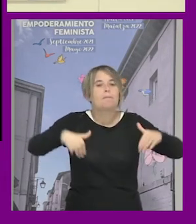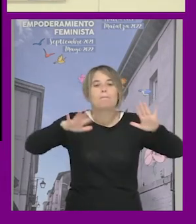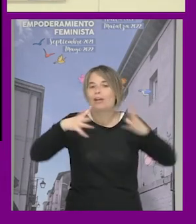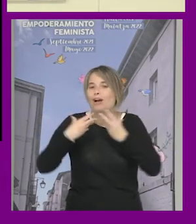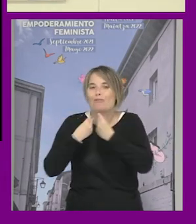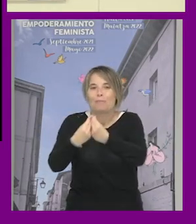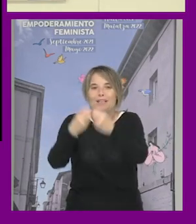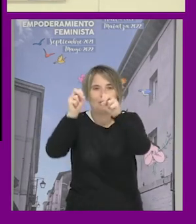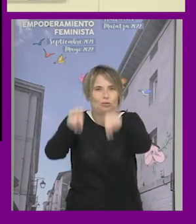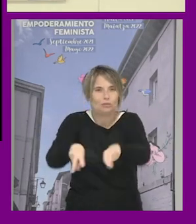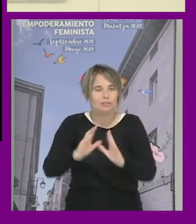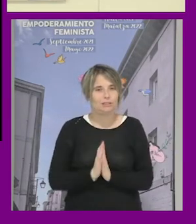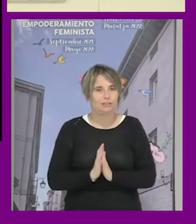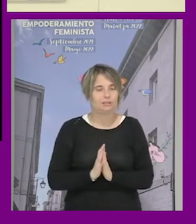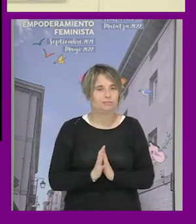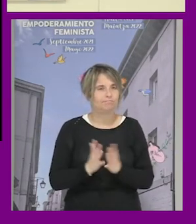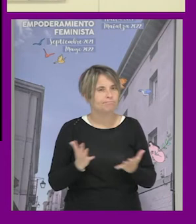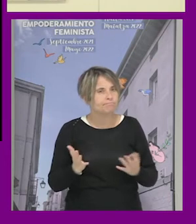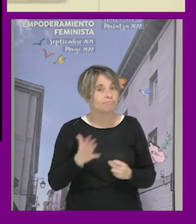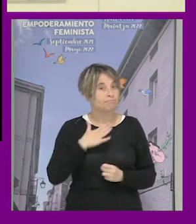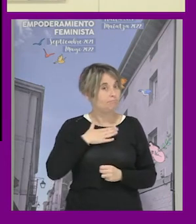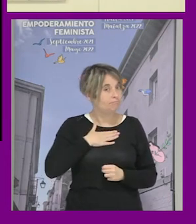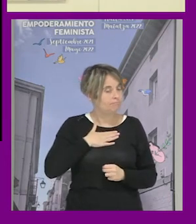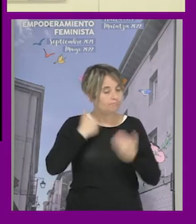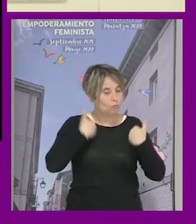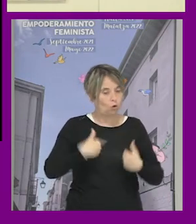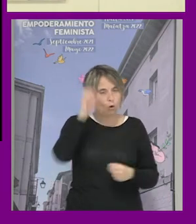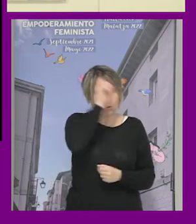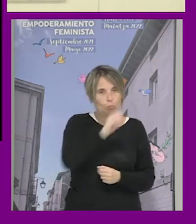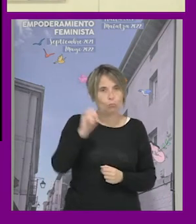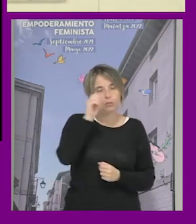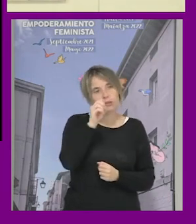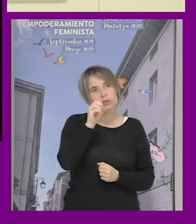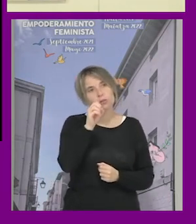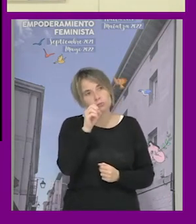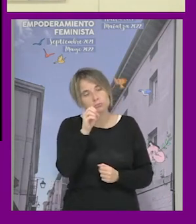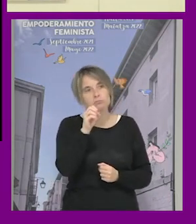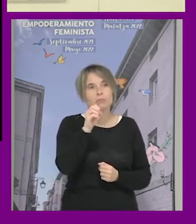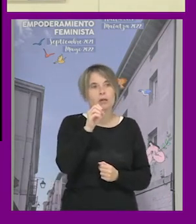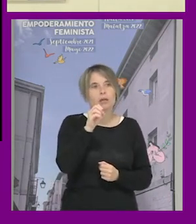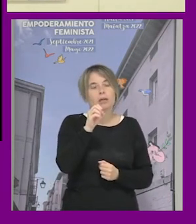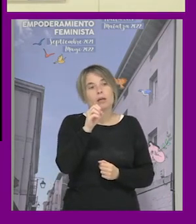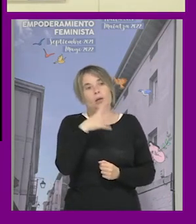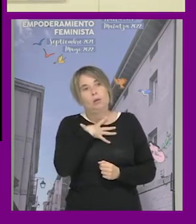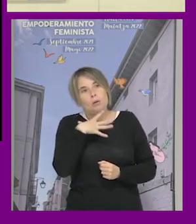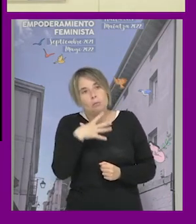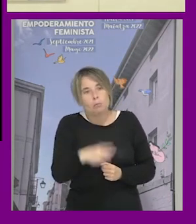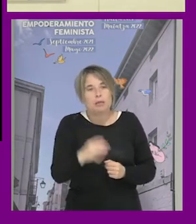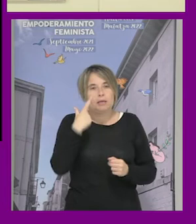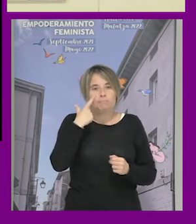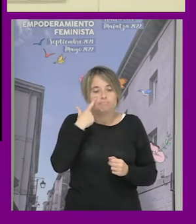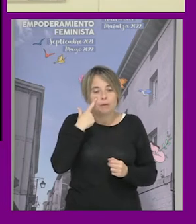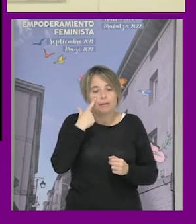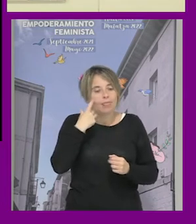de acompañamiento y por tanto para mí quizás es algo de polos y teníamos que